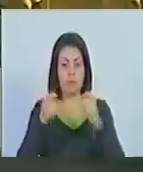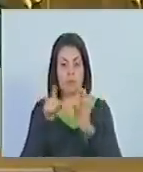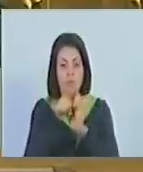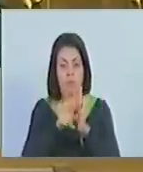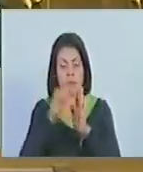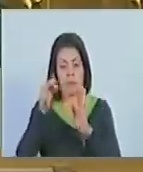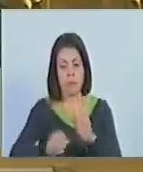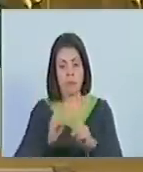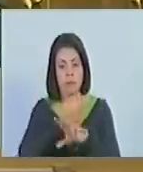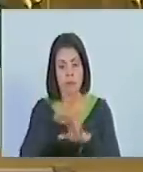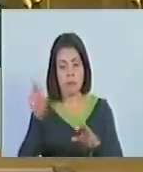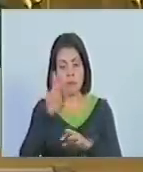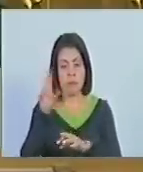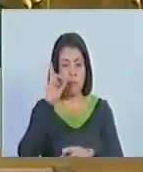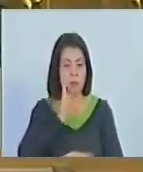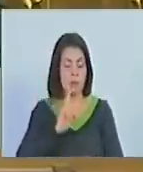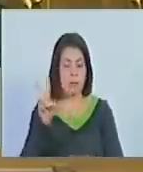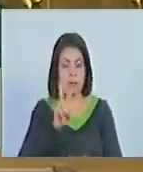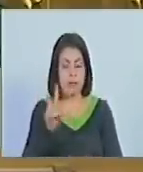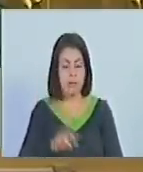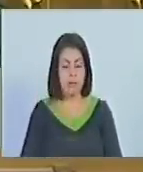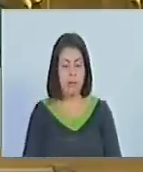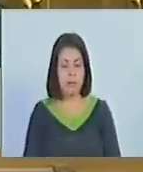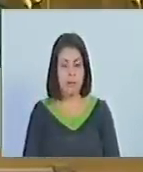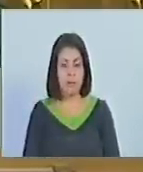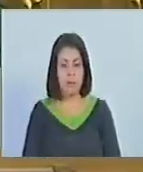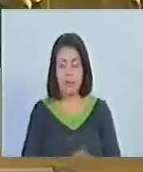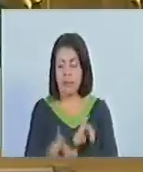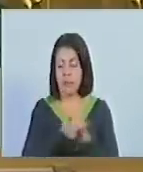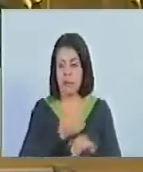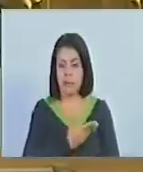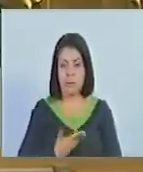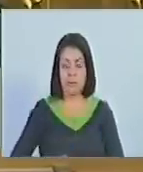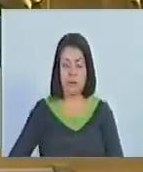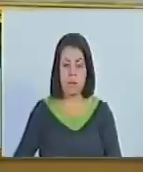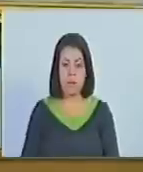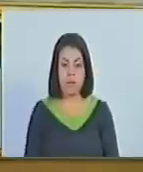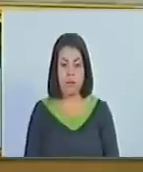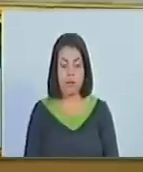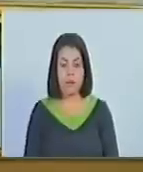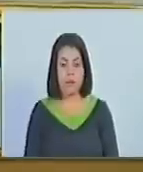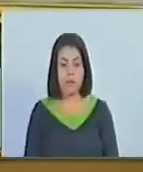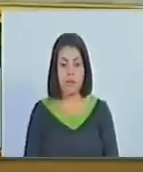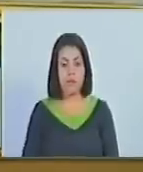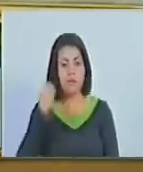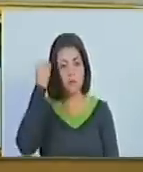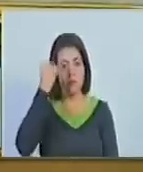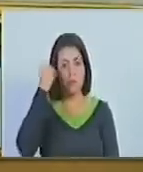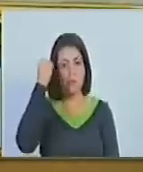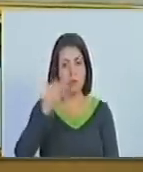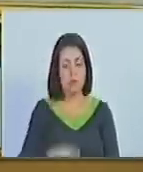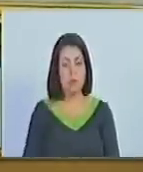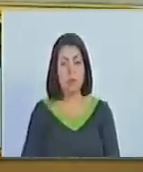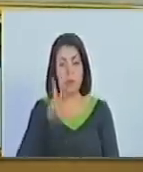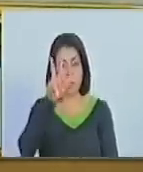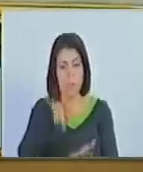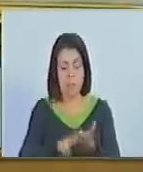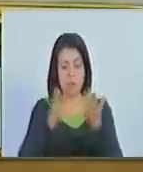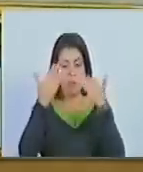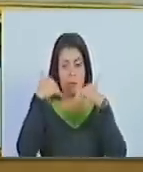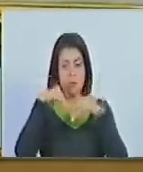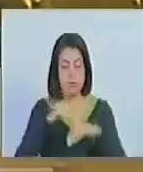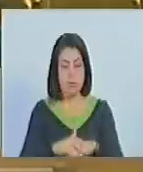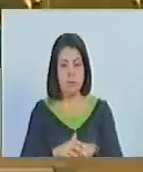Gaceta Oficial de la República Bolivariana de Venezuela. Esto, señor presidente. En consideración. Aprobado.